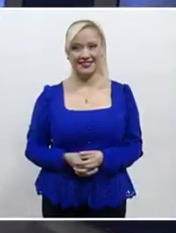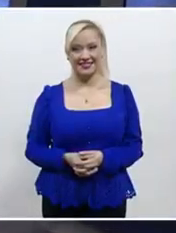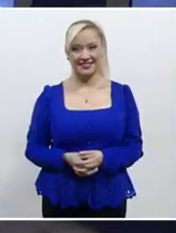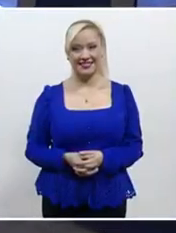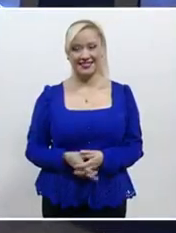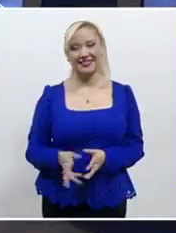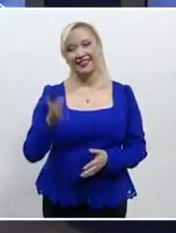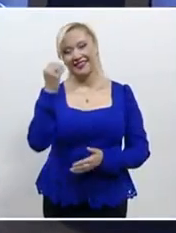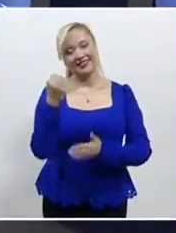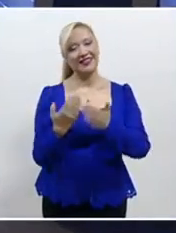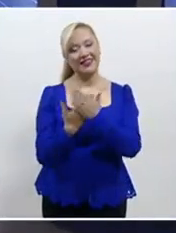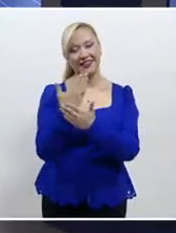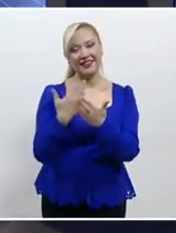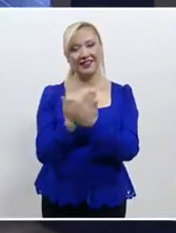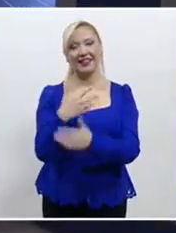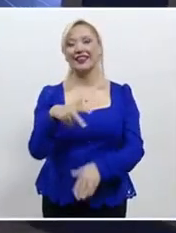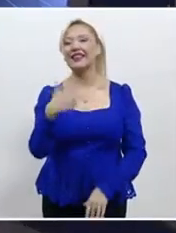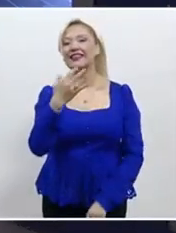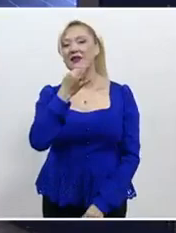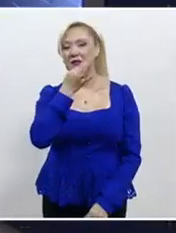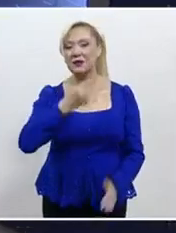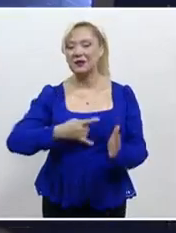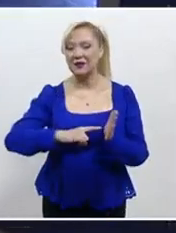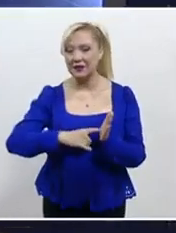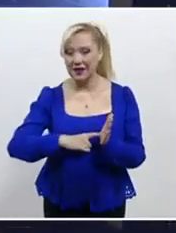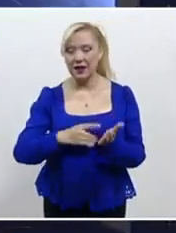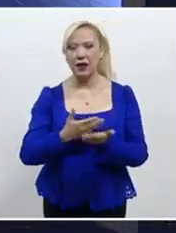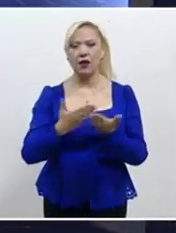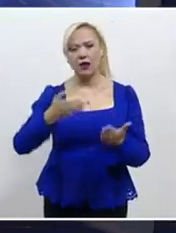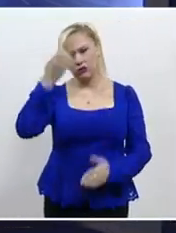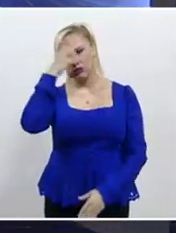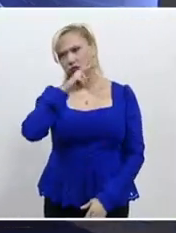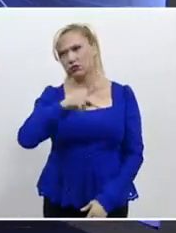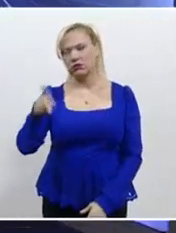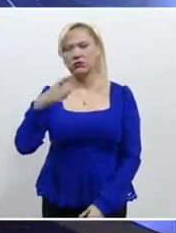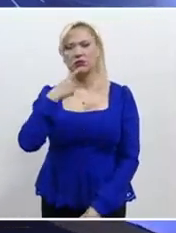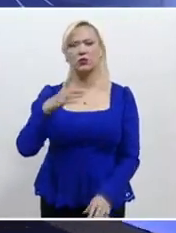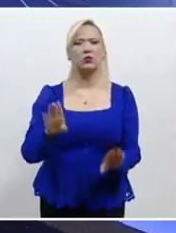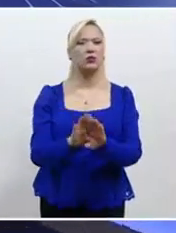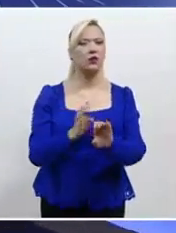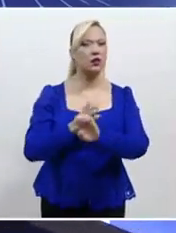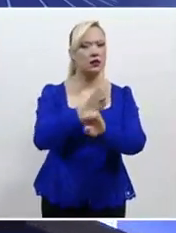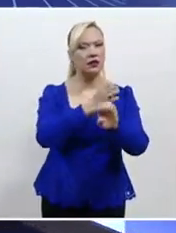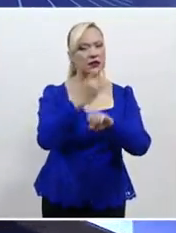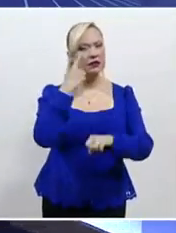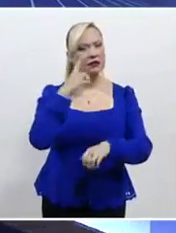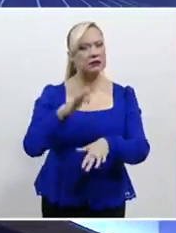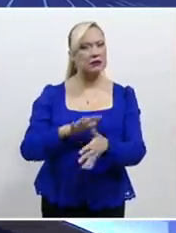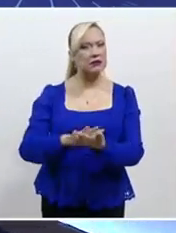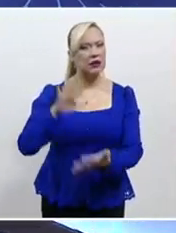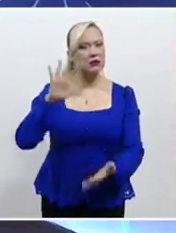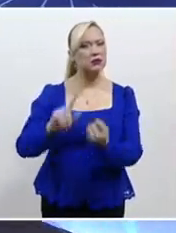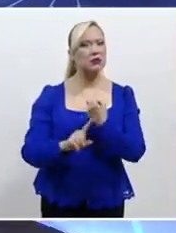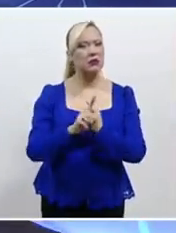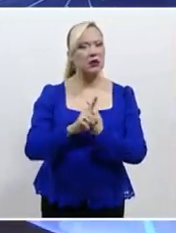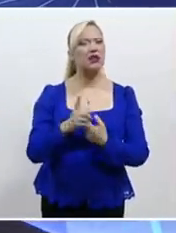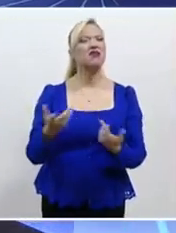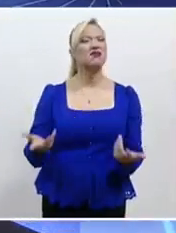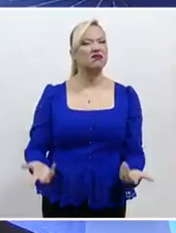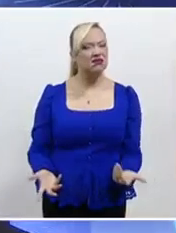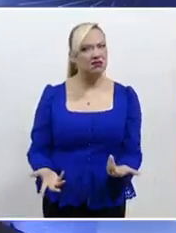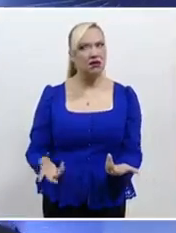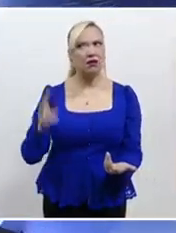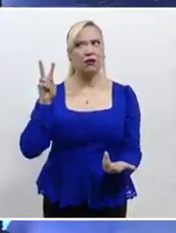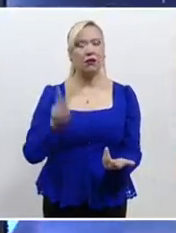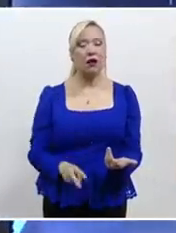9 de la mañana con 13 minutos, especialistas aseguraron que en las entidades que enfrentan problemas de violencia, también